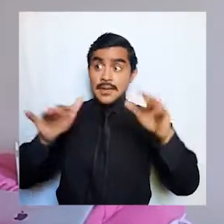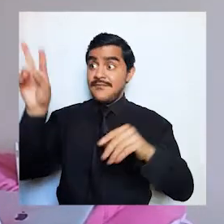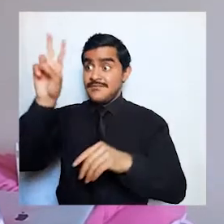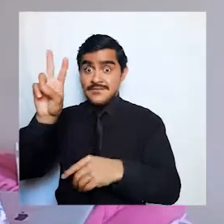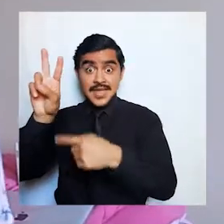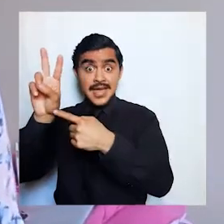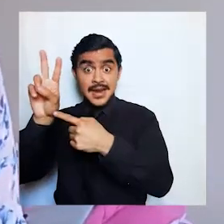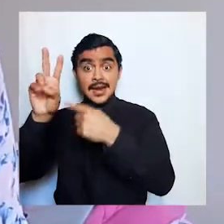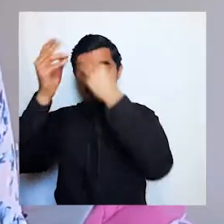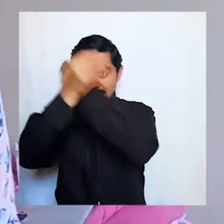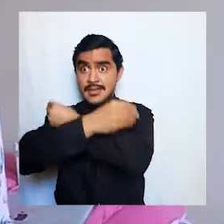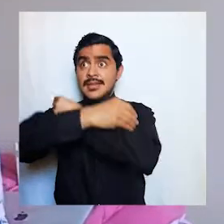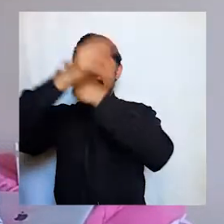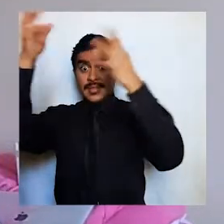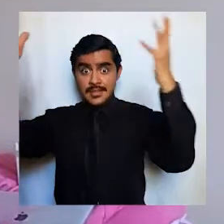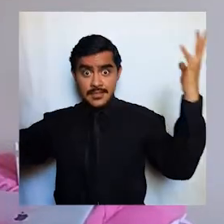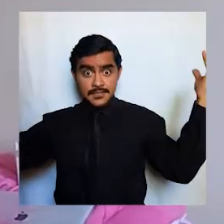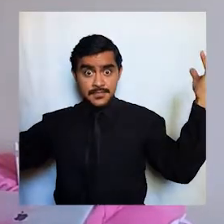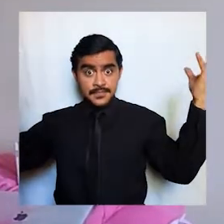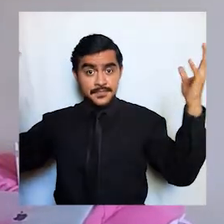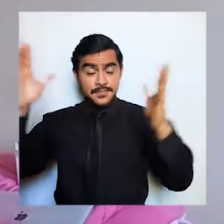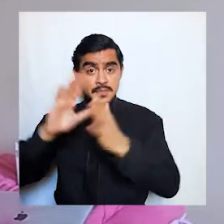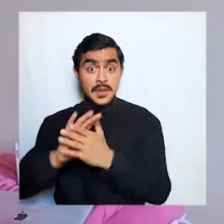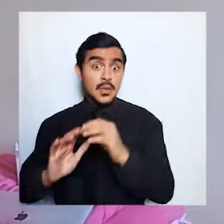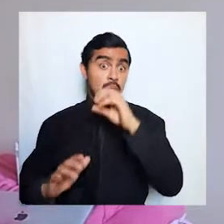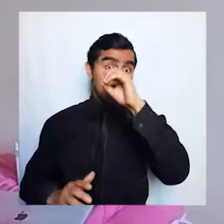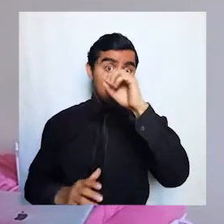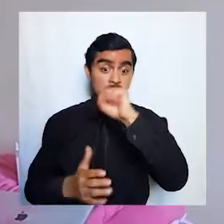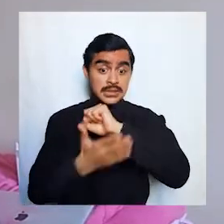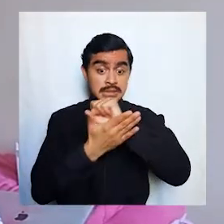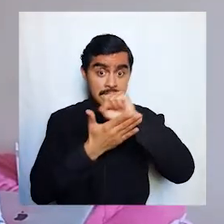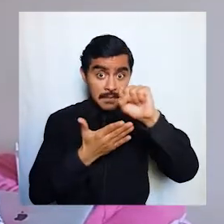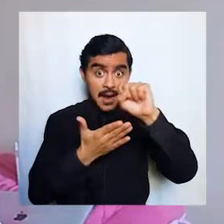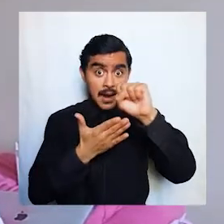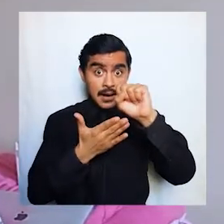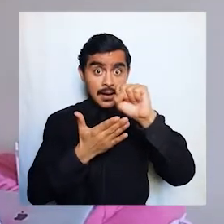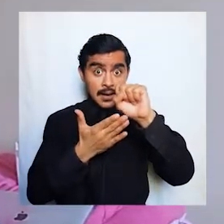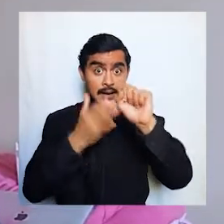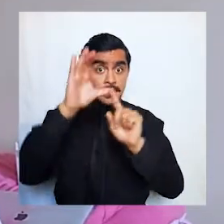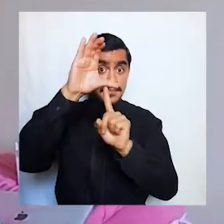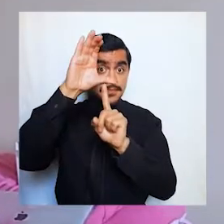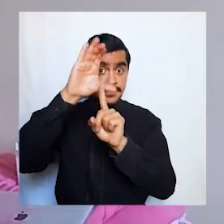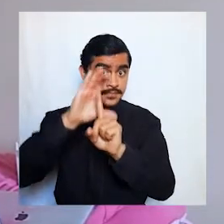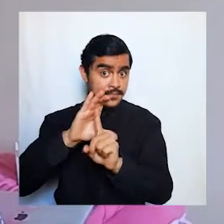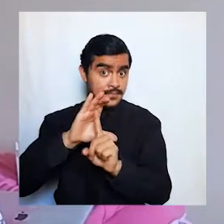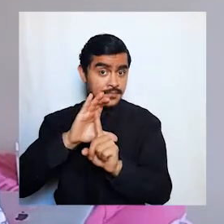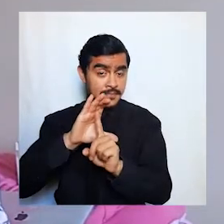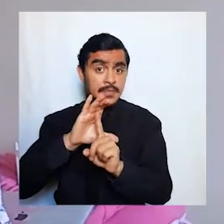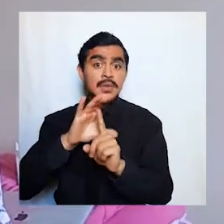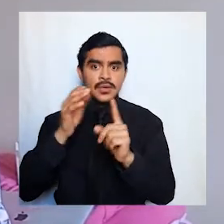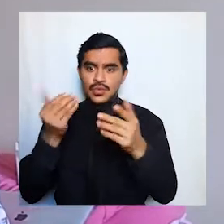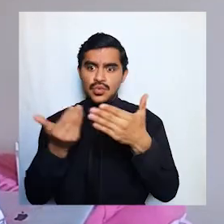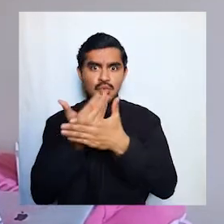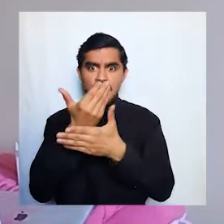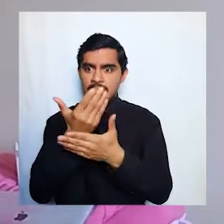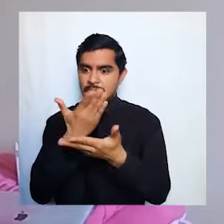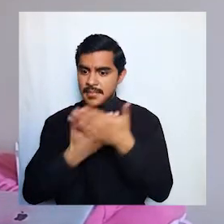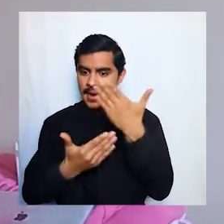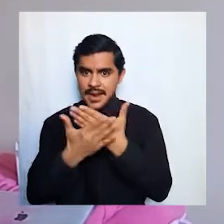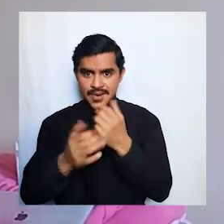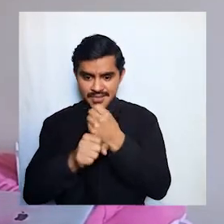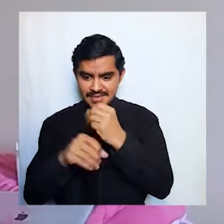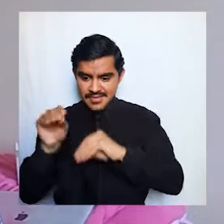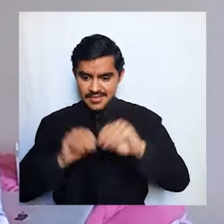voy a subir un nuevo experimento o cada semana voy a subir una nueva manualidad